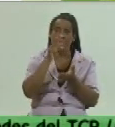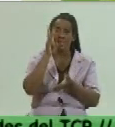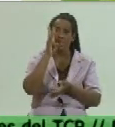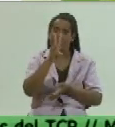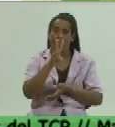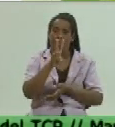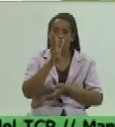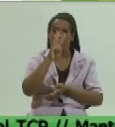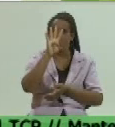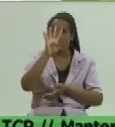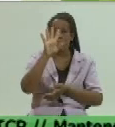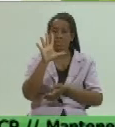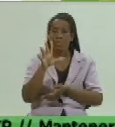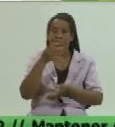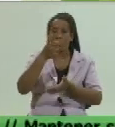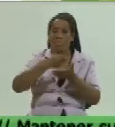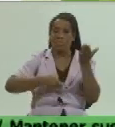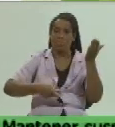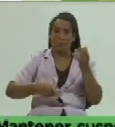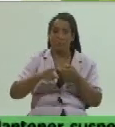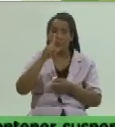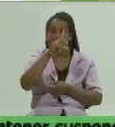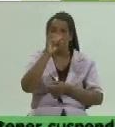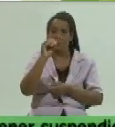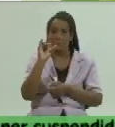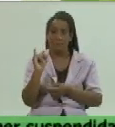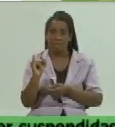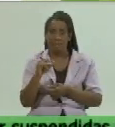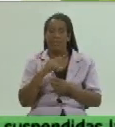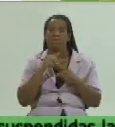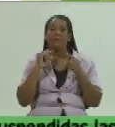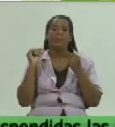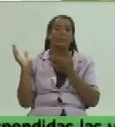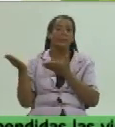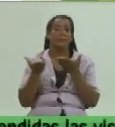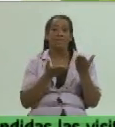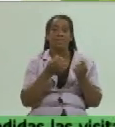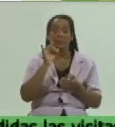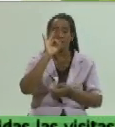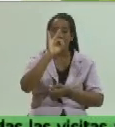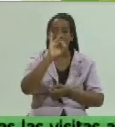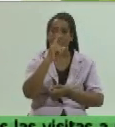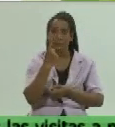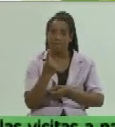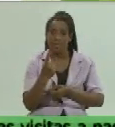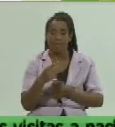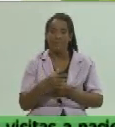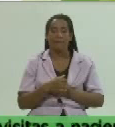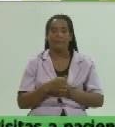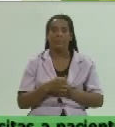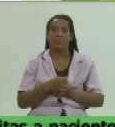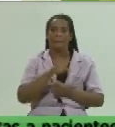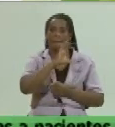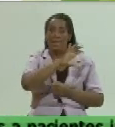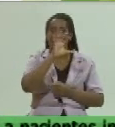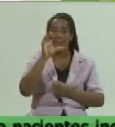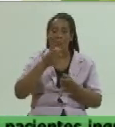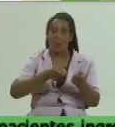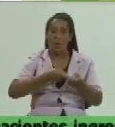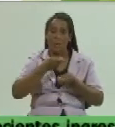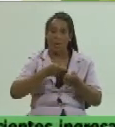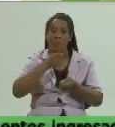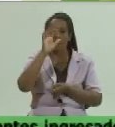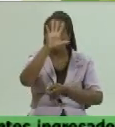aplicado aquí 106 en la gastronomía 71 en los mercados agropecuarios 50 a los trabajadores